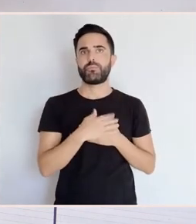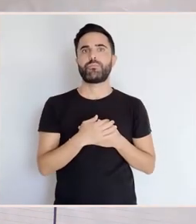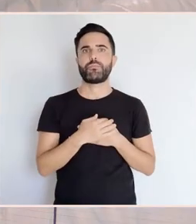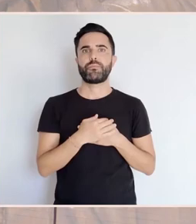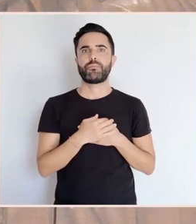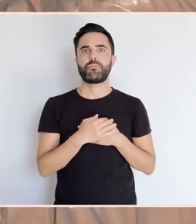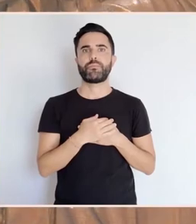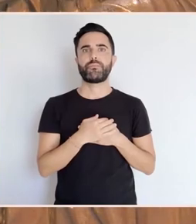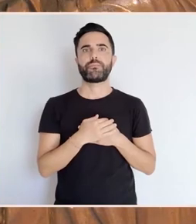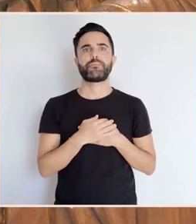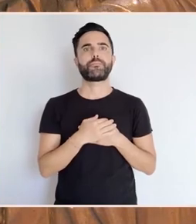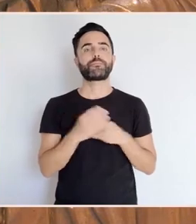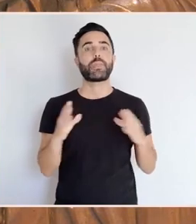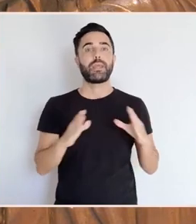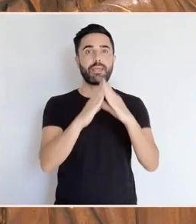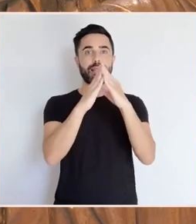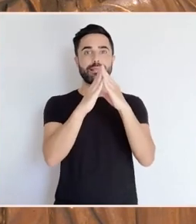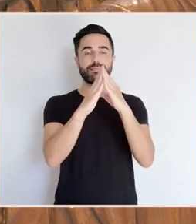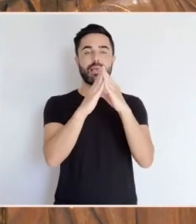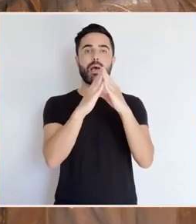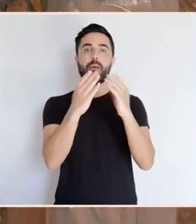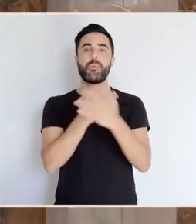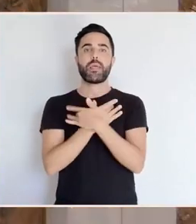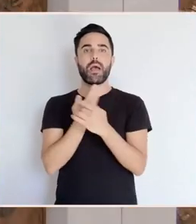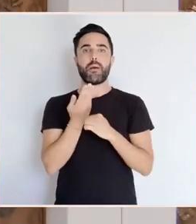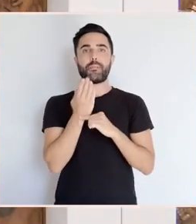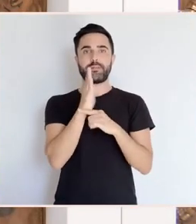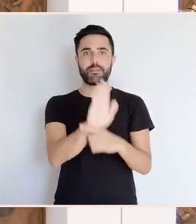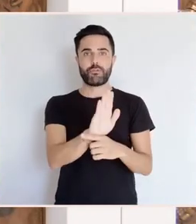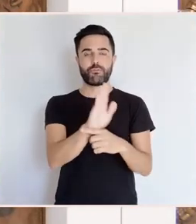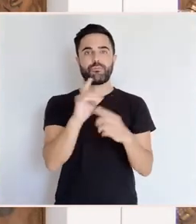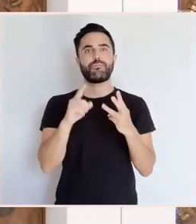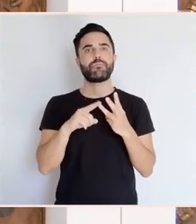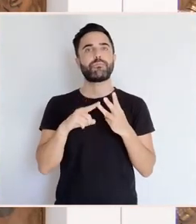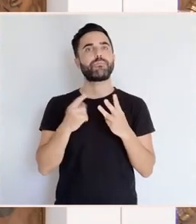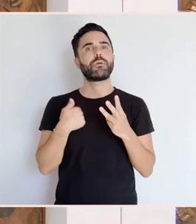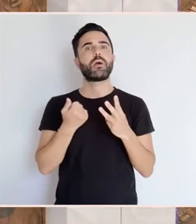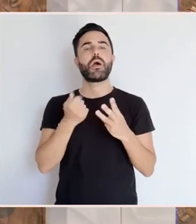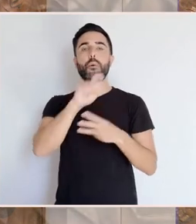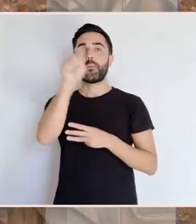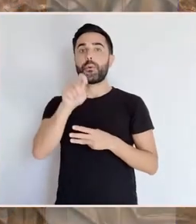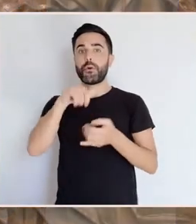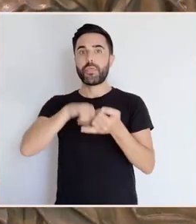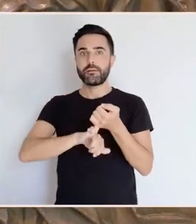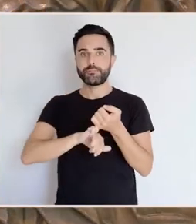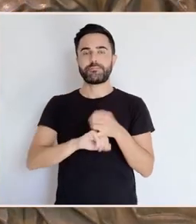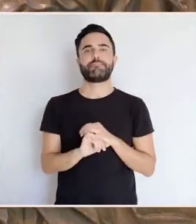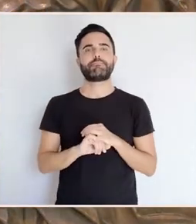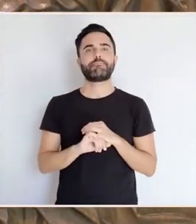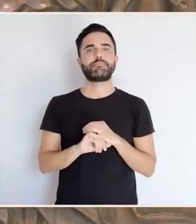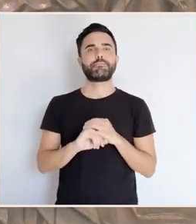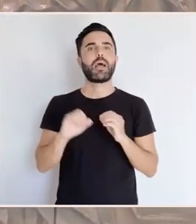a presentación no templo de María, os desposorios, a anunciación